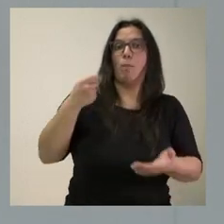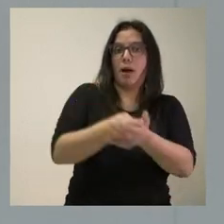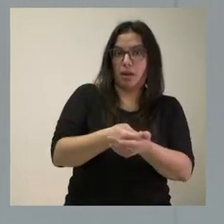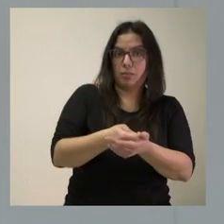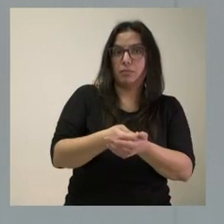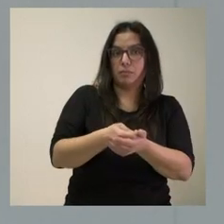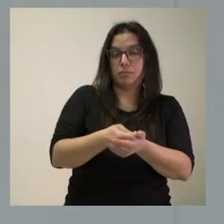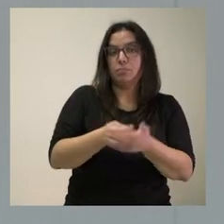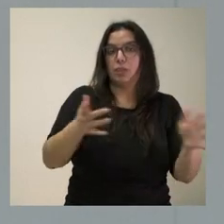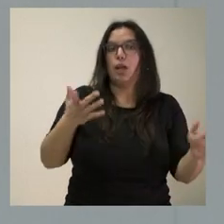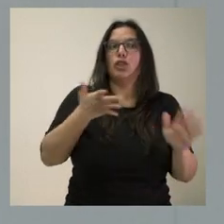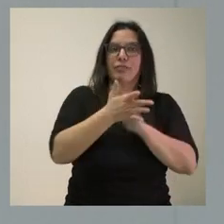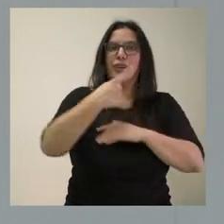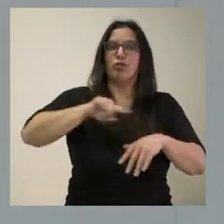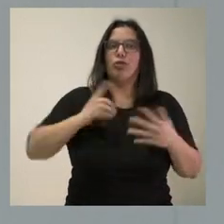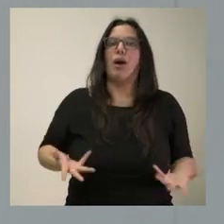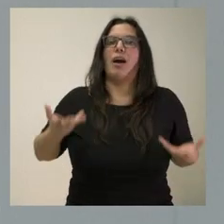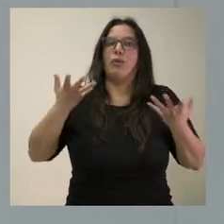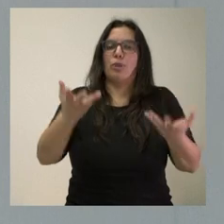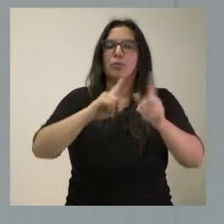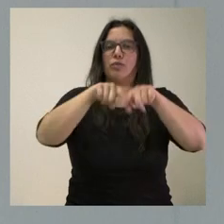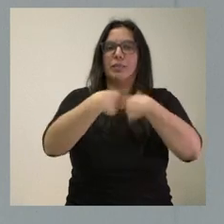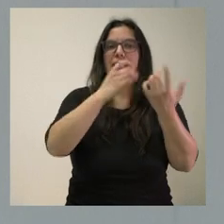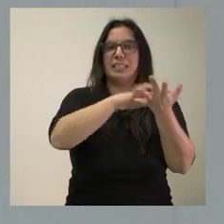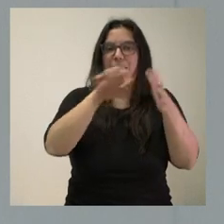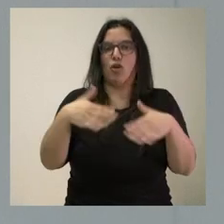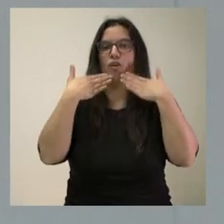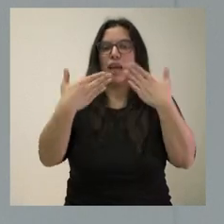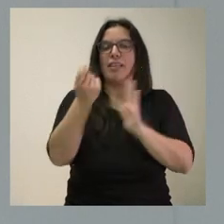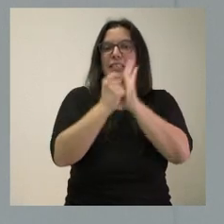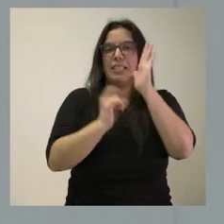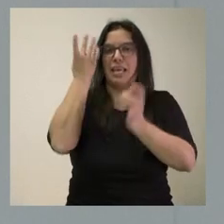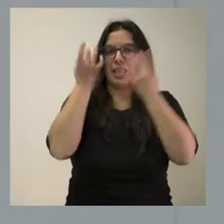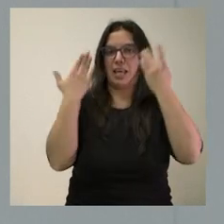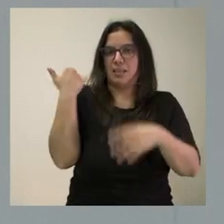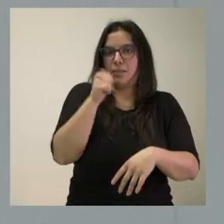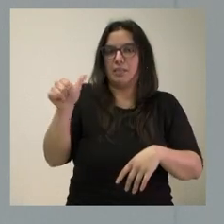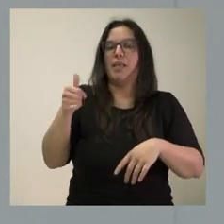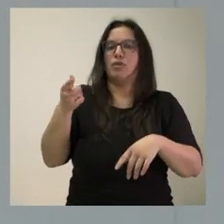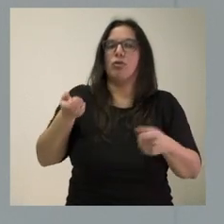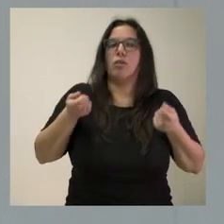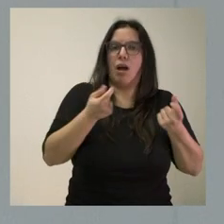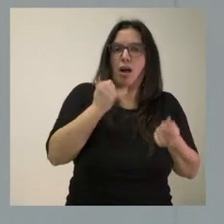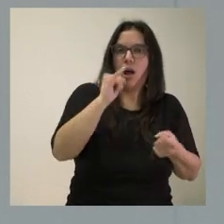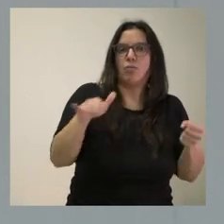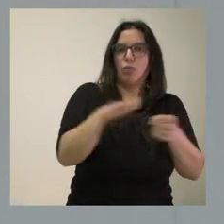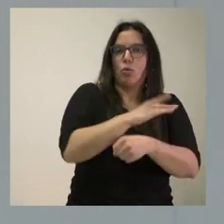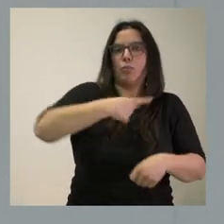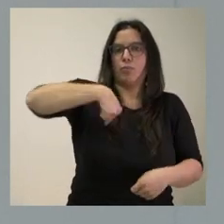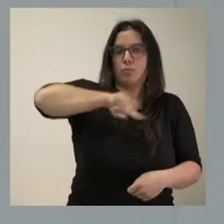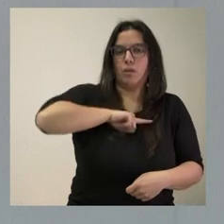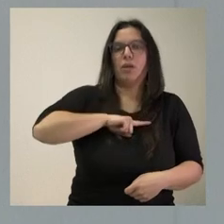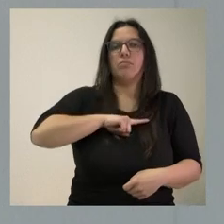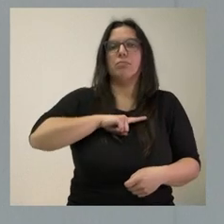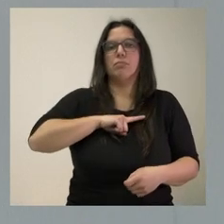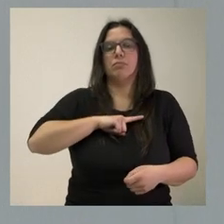Y, por tanto, sí estamos ayudando a las familias de Castilla y León con ese tipo de iniciativas que tienen un coste económico y que ese coste económico se puede